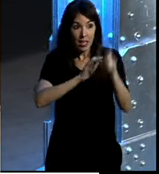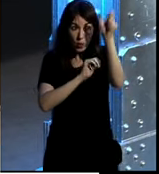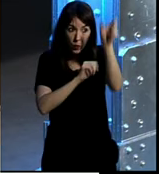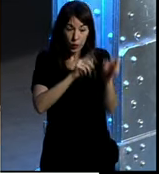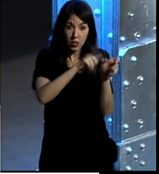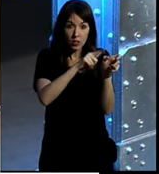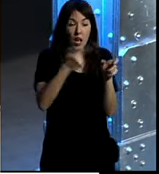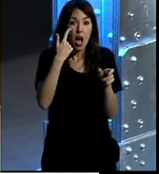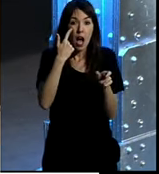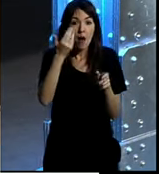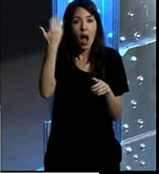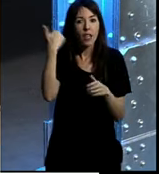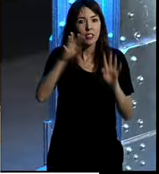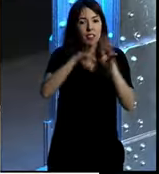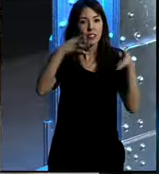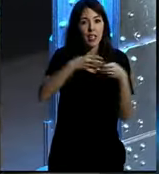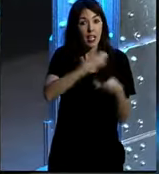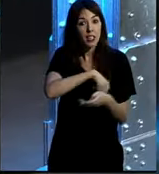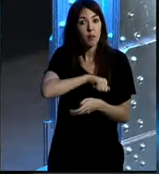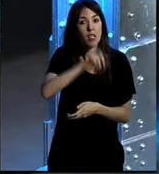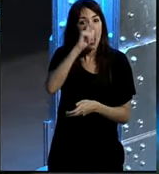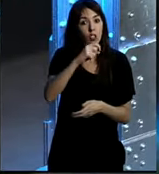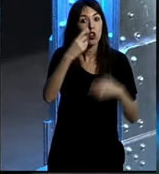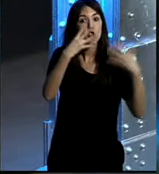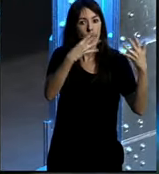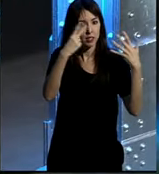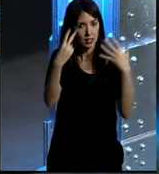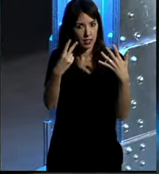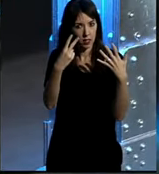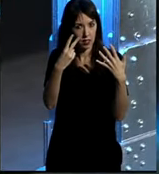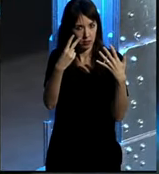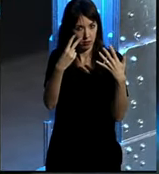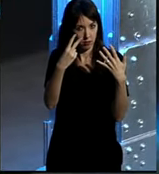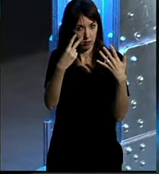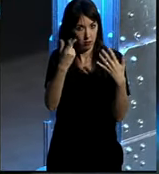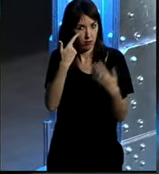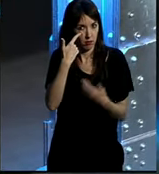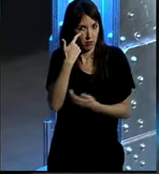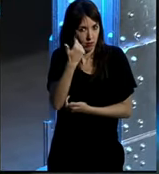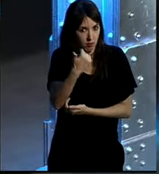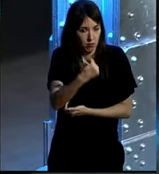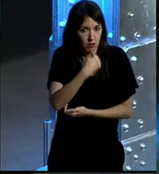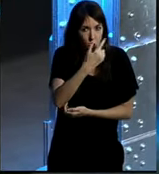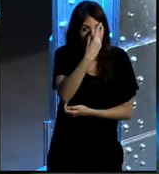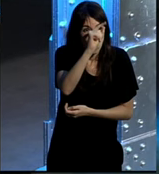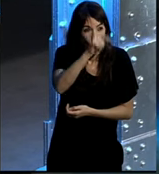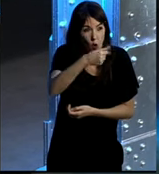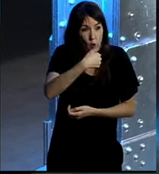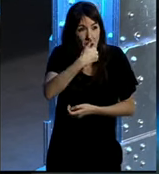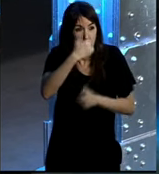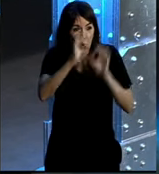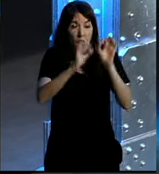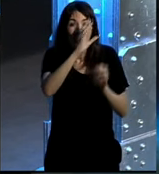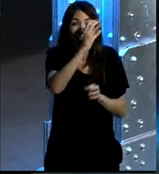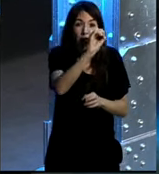lo que representaba Internet en España en el año 97. Como veis, prácticamente no llegaba ni al 1, algo por ciento,